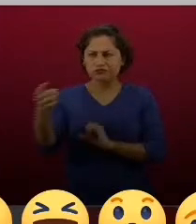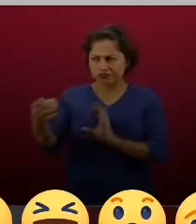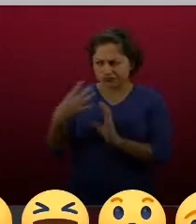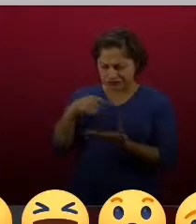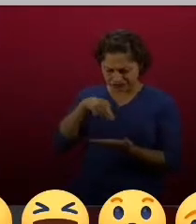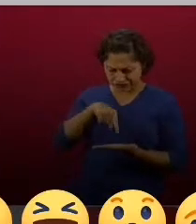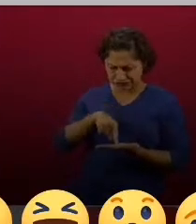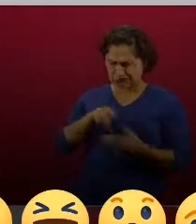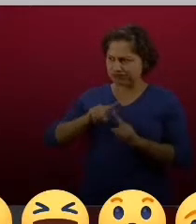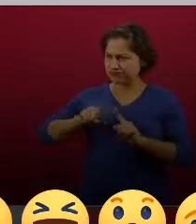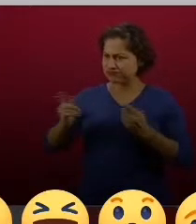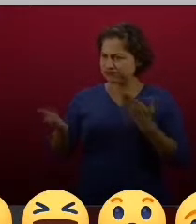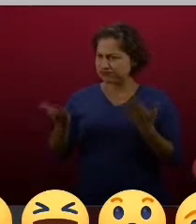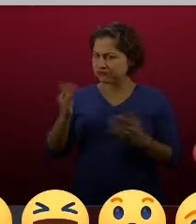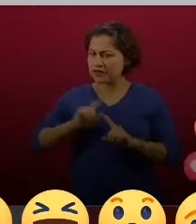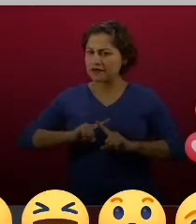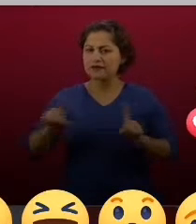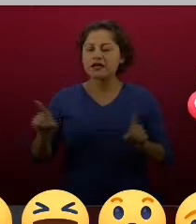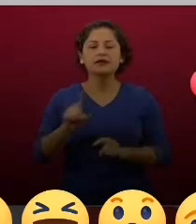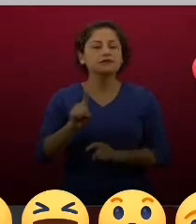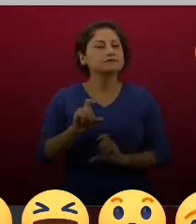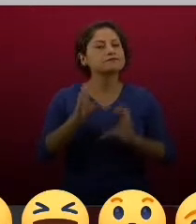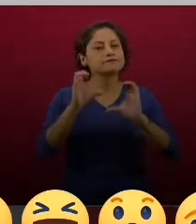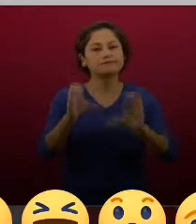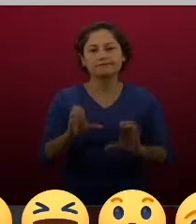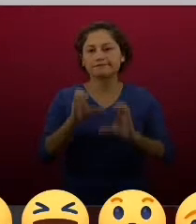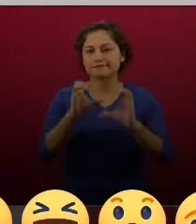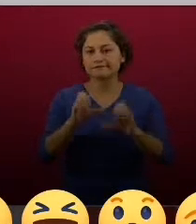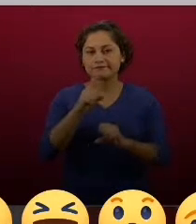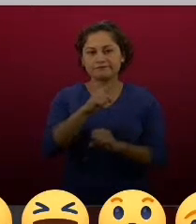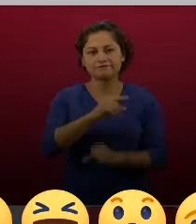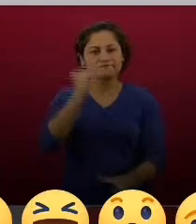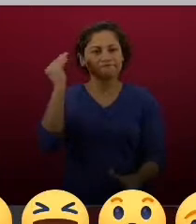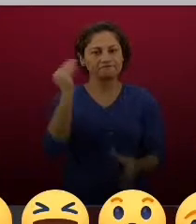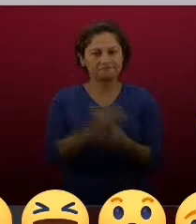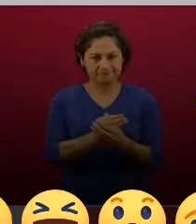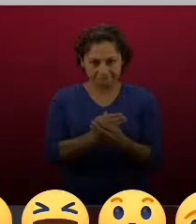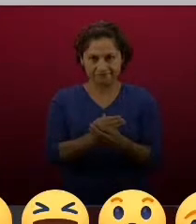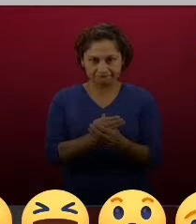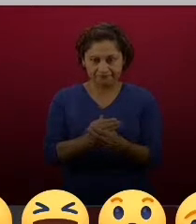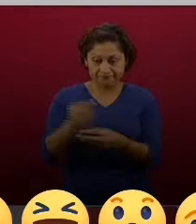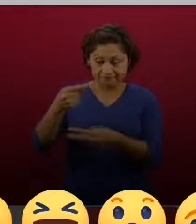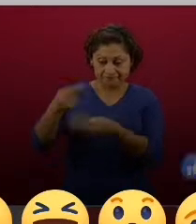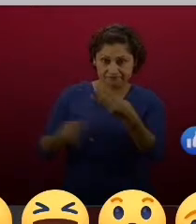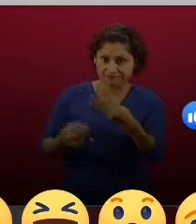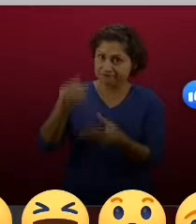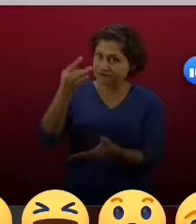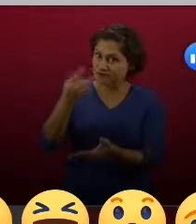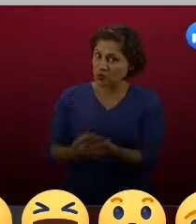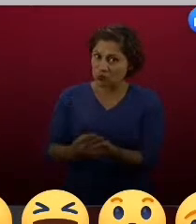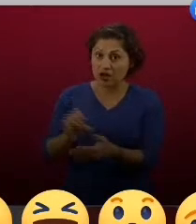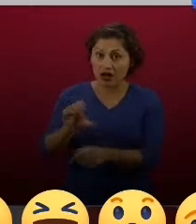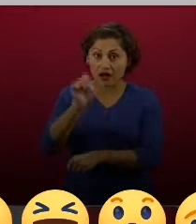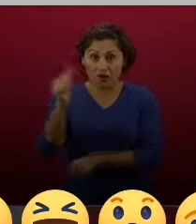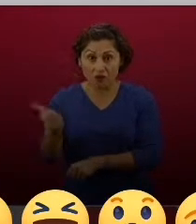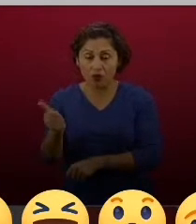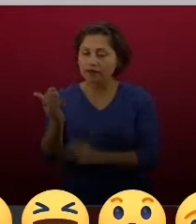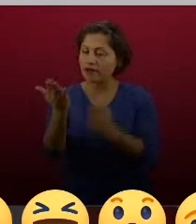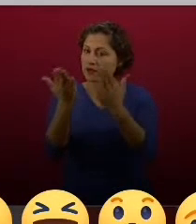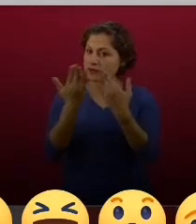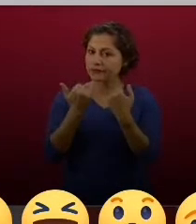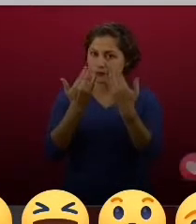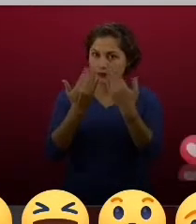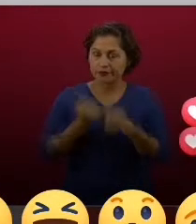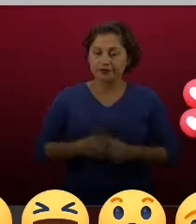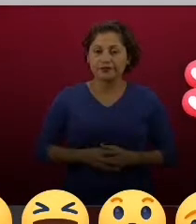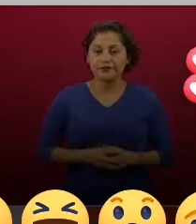no la reconocemos y le pedimos a la gente que no haga absolutamente caso de ninguna otra dirección que no sea esta. Y en la que sigue,